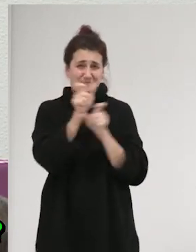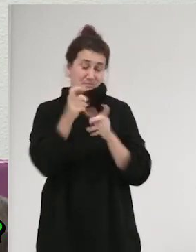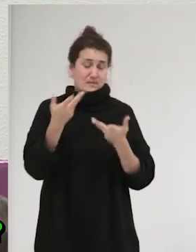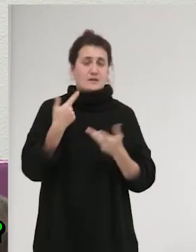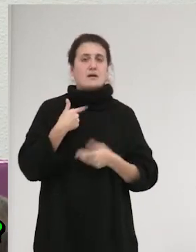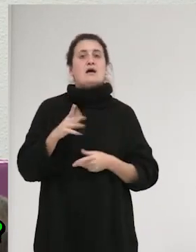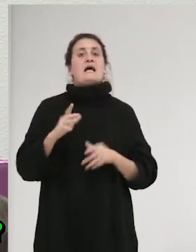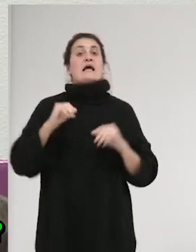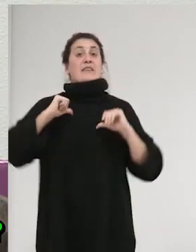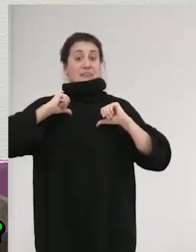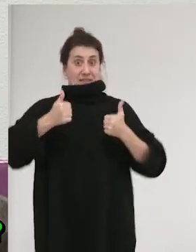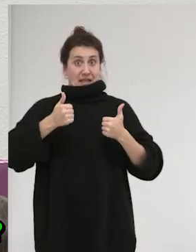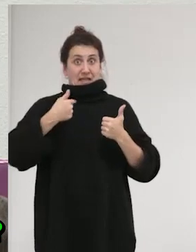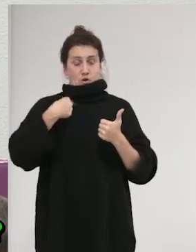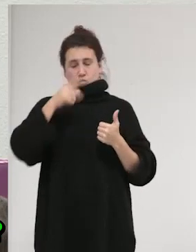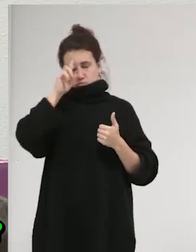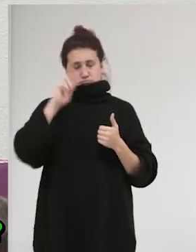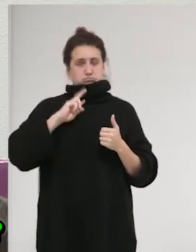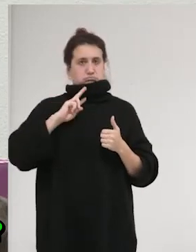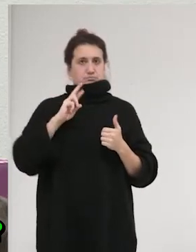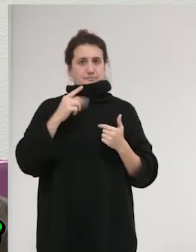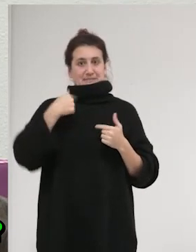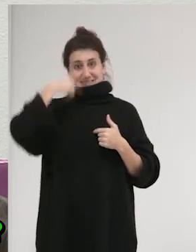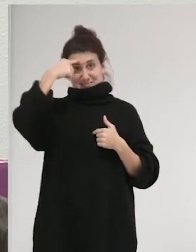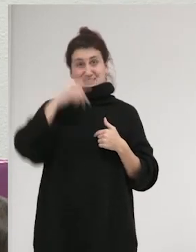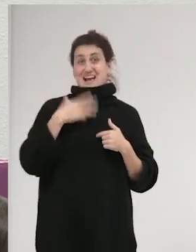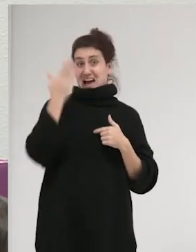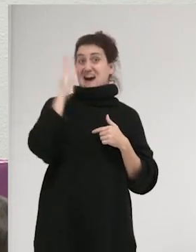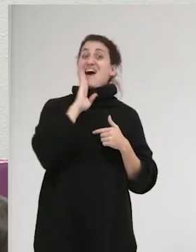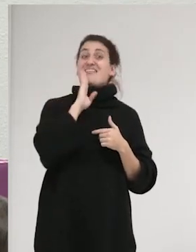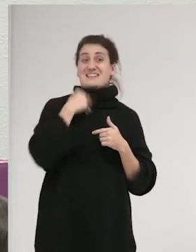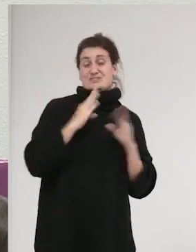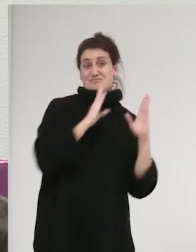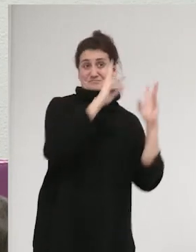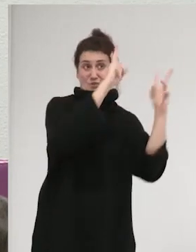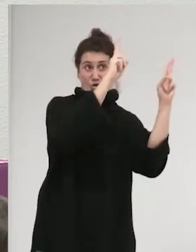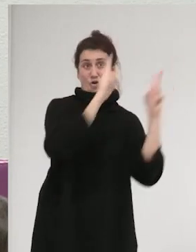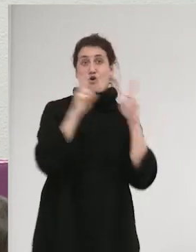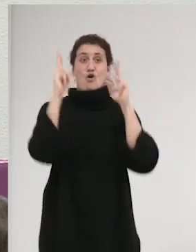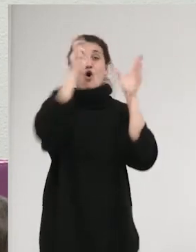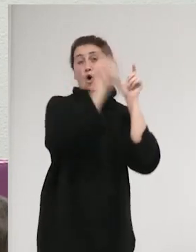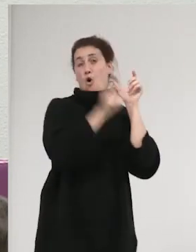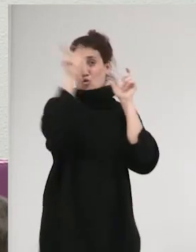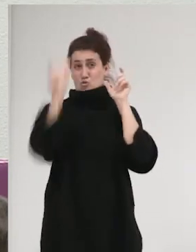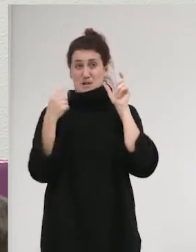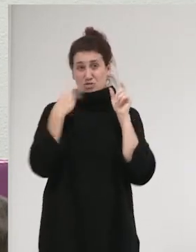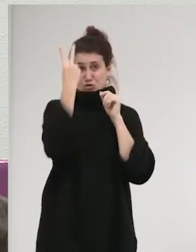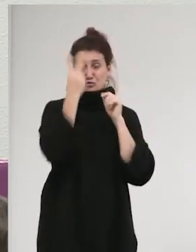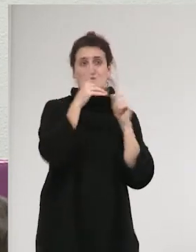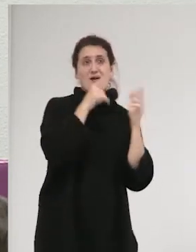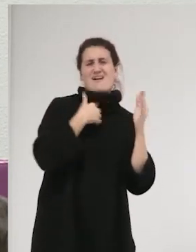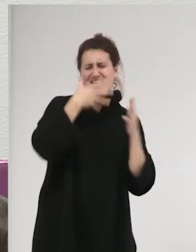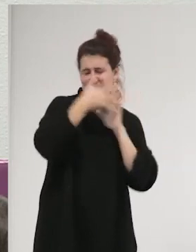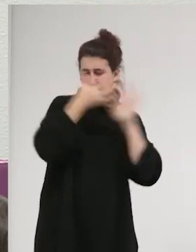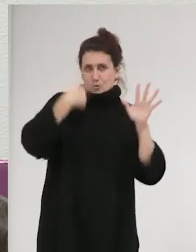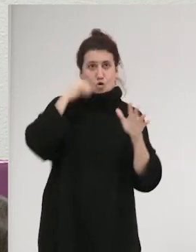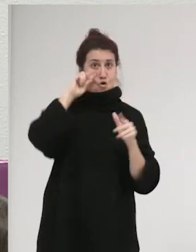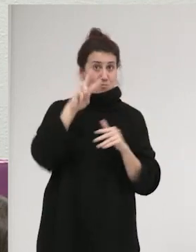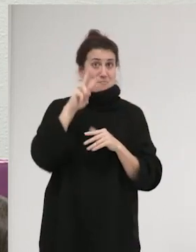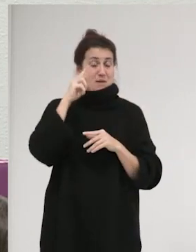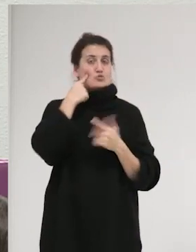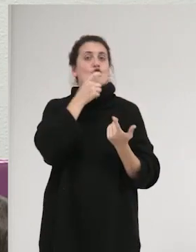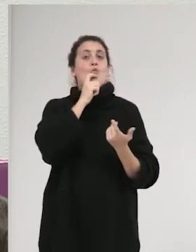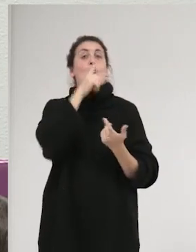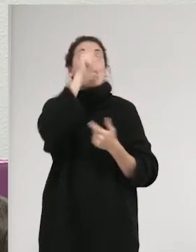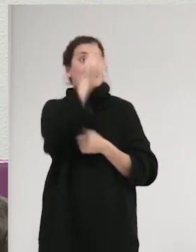mecanismo de esas dos, ¿os acordáis de esas dos columnas, no? Si activamos el mecanismo de esas dos columnas, rápidamente podemos estar viendo